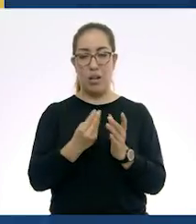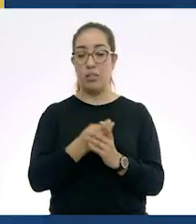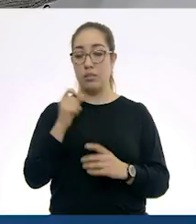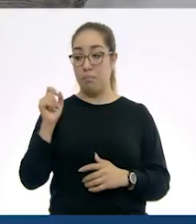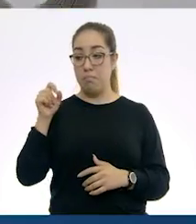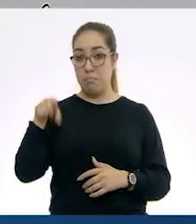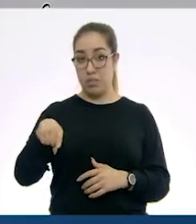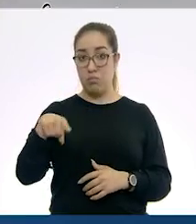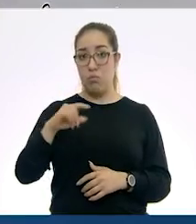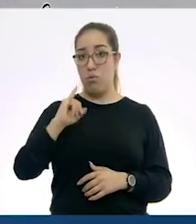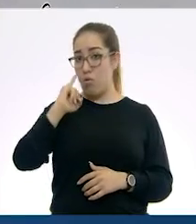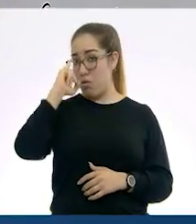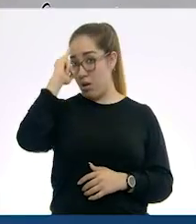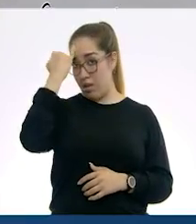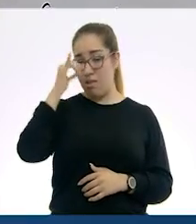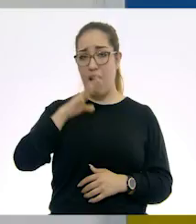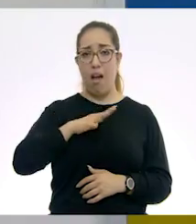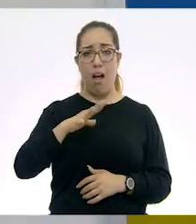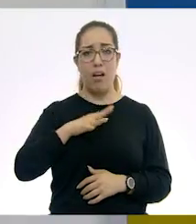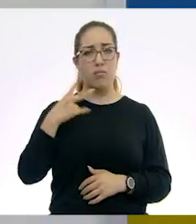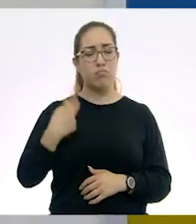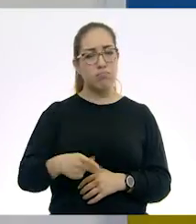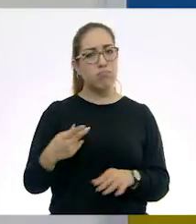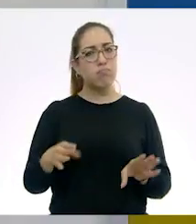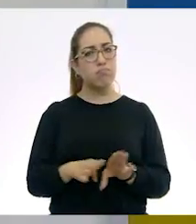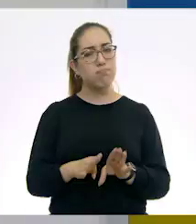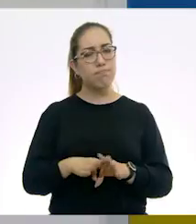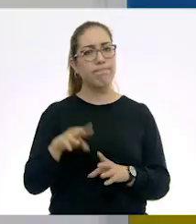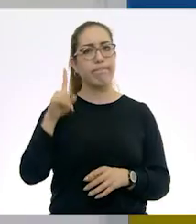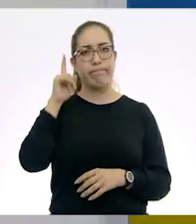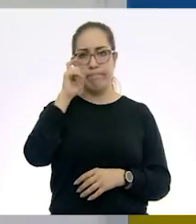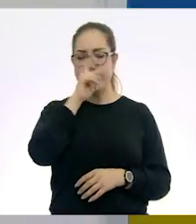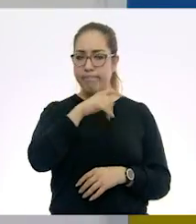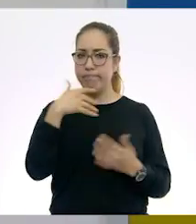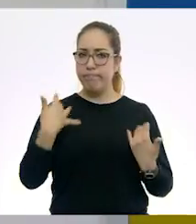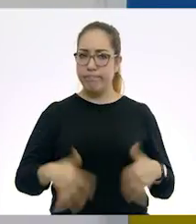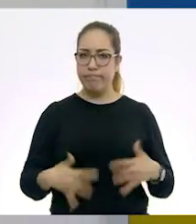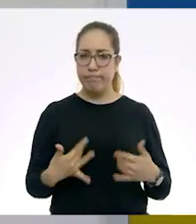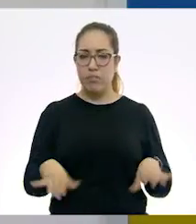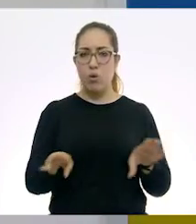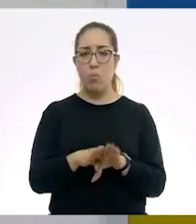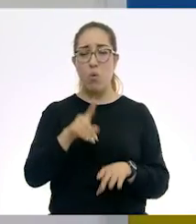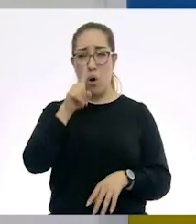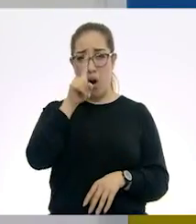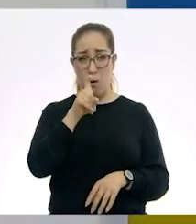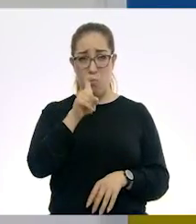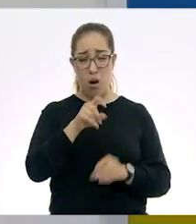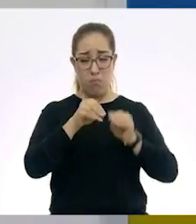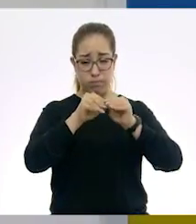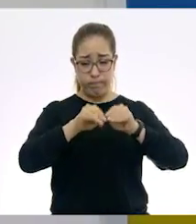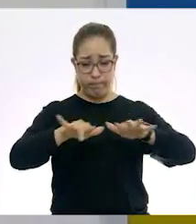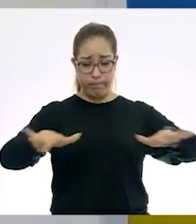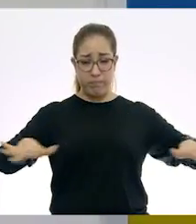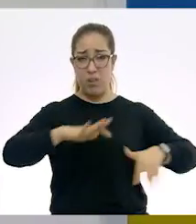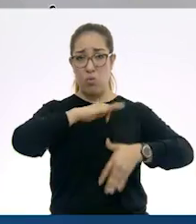desarrollaron también sistemas muy complejos de poder abastecer de agua las diferentes cosechas que